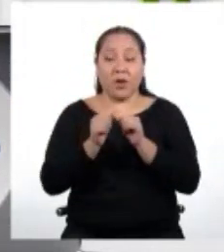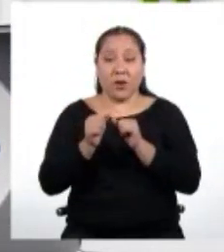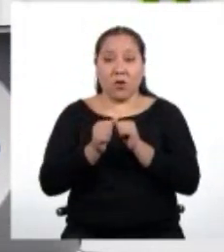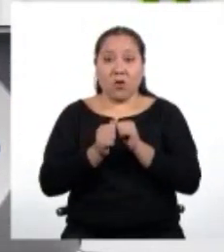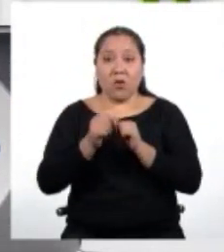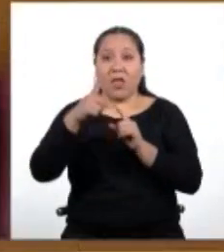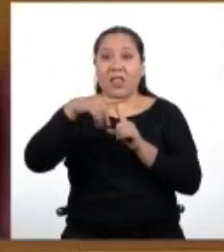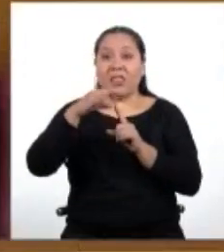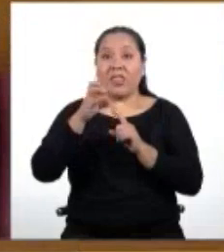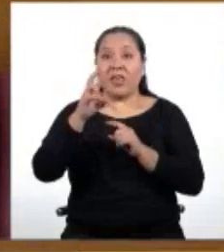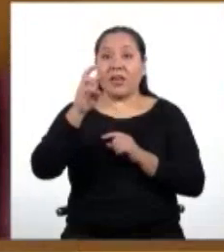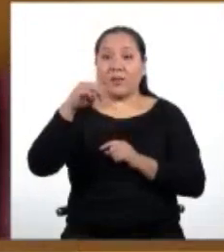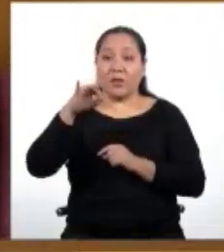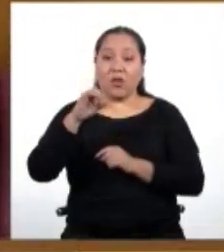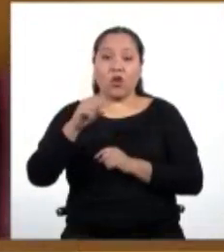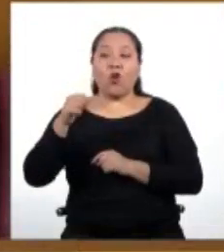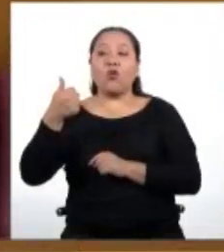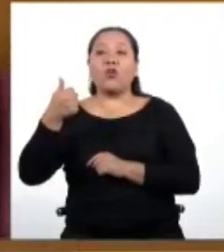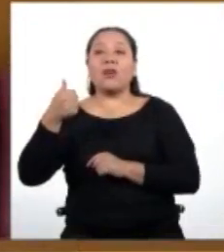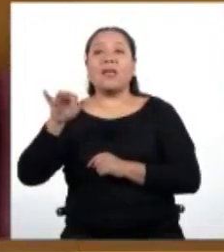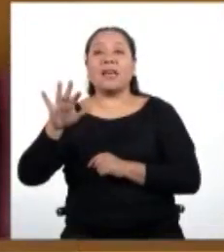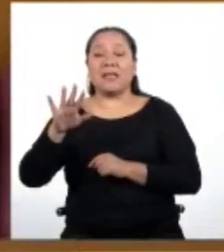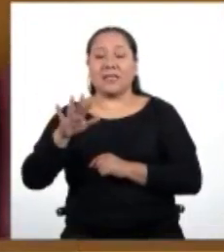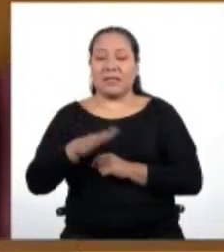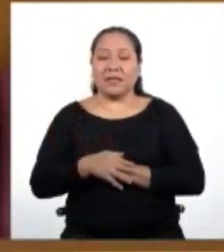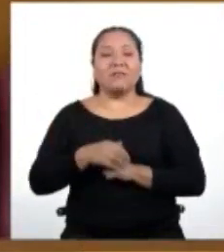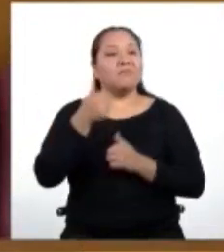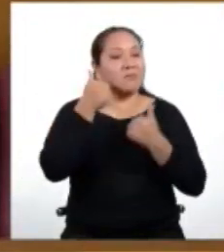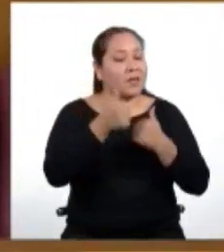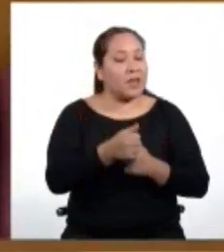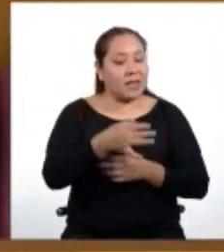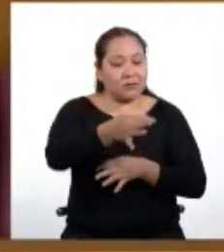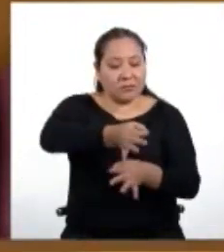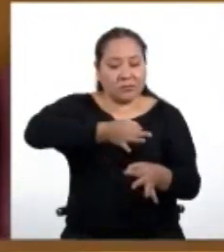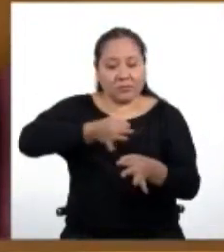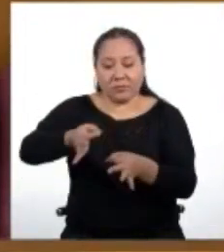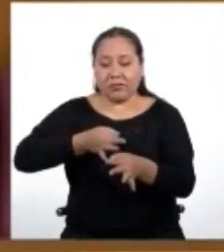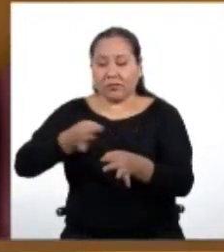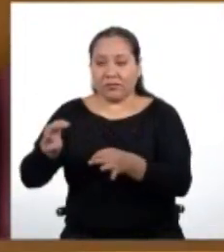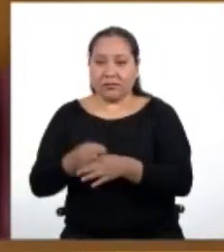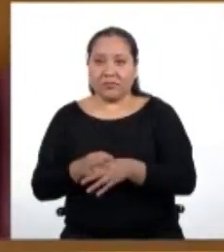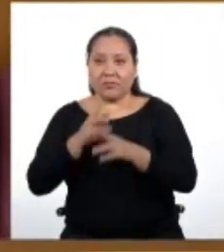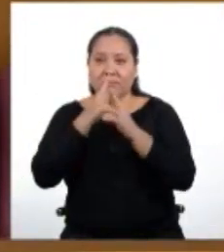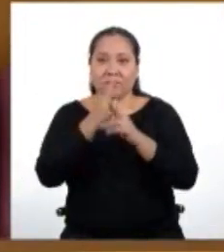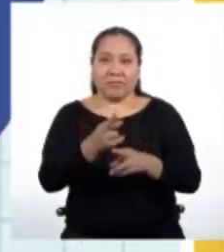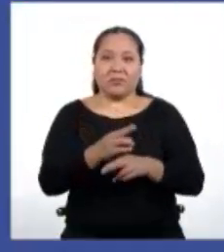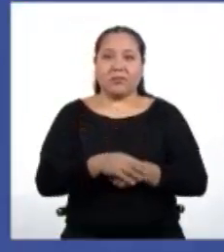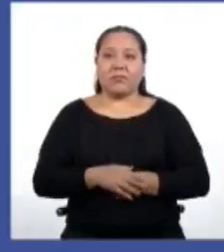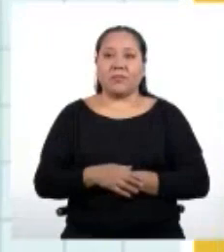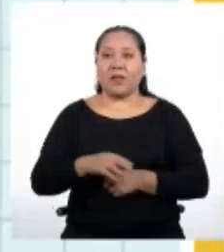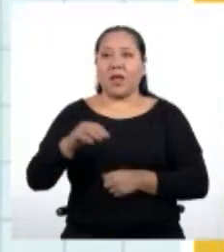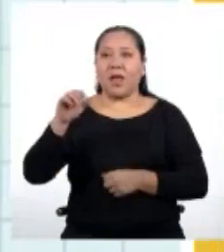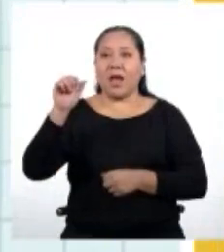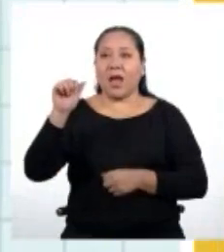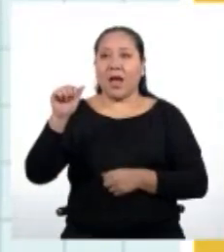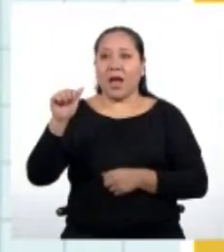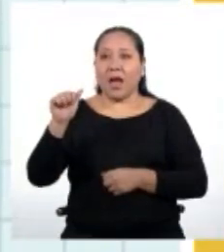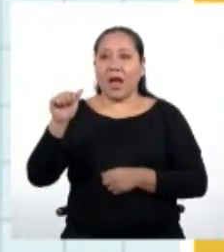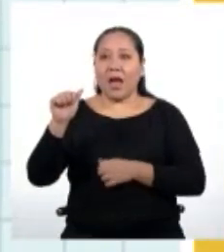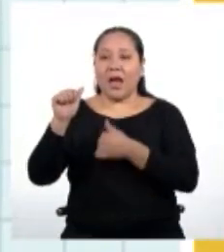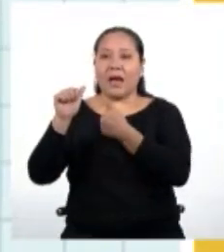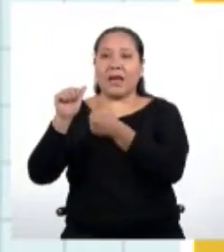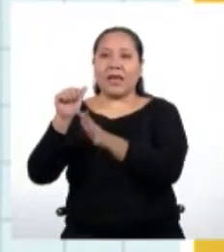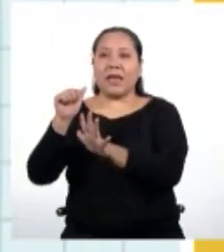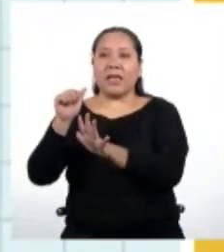es 15. Muy bien, Yanira. Ahora reemplazaremos los valores obtenidos. El término 15 es